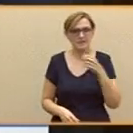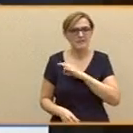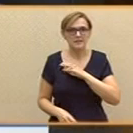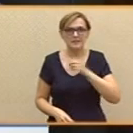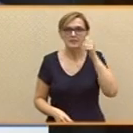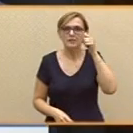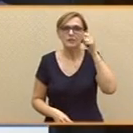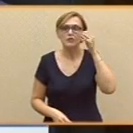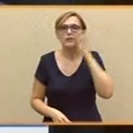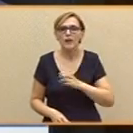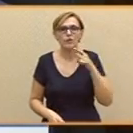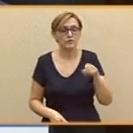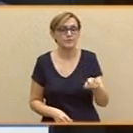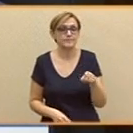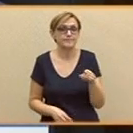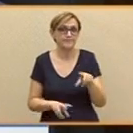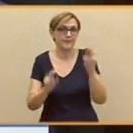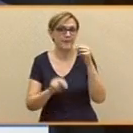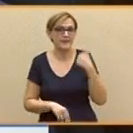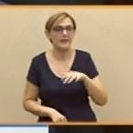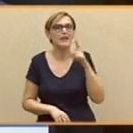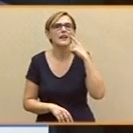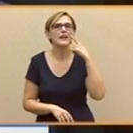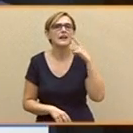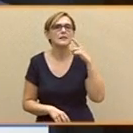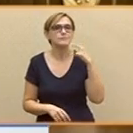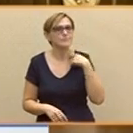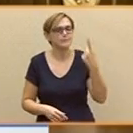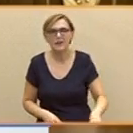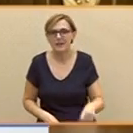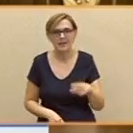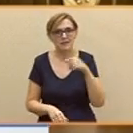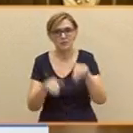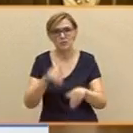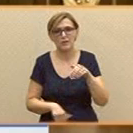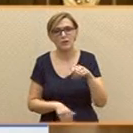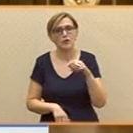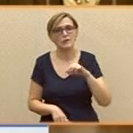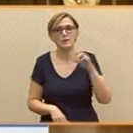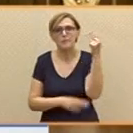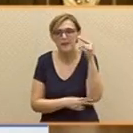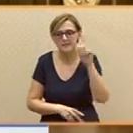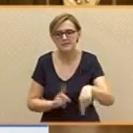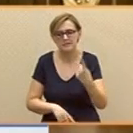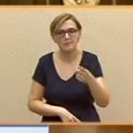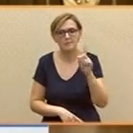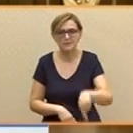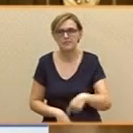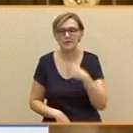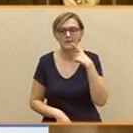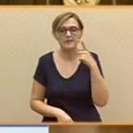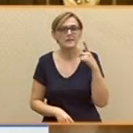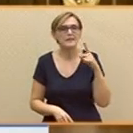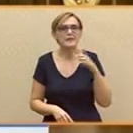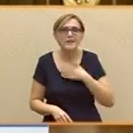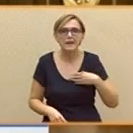la votación, igual que la va a perder el viernes. Nosotros estamos dispuestos a intentar construir una alternativa a ustedes. Pero si no lo conseguimos,